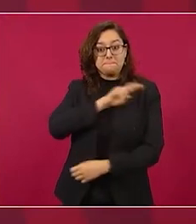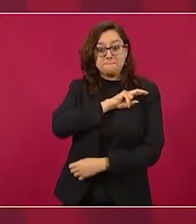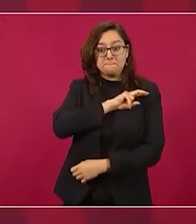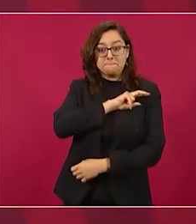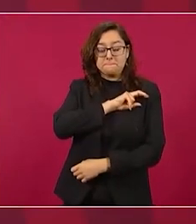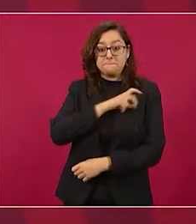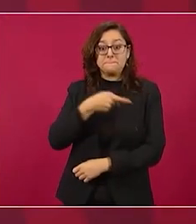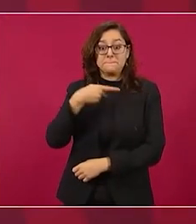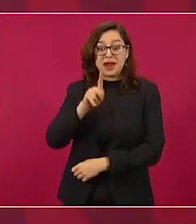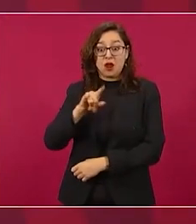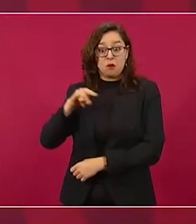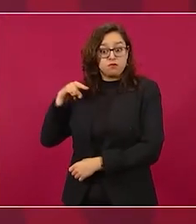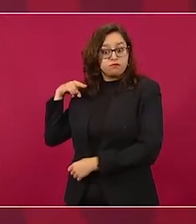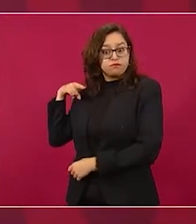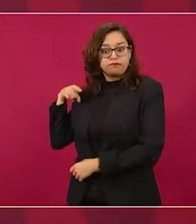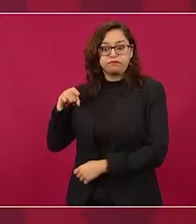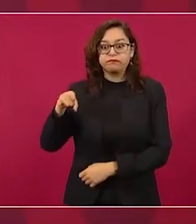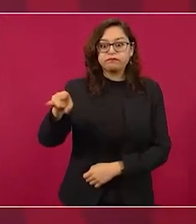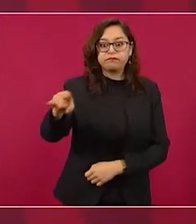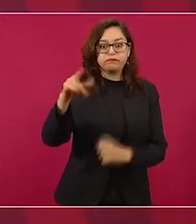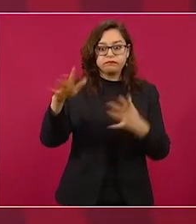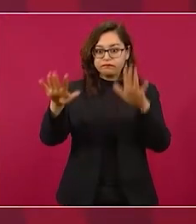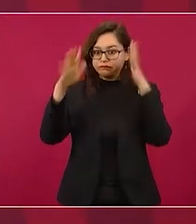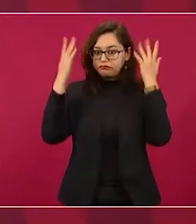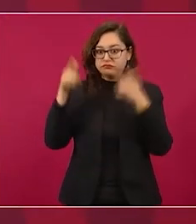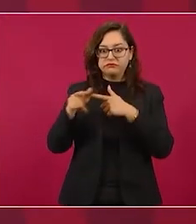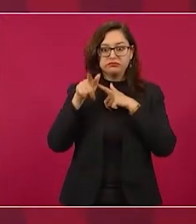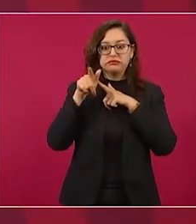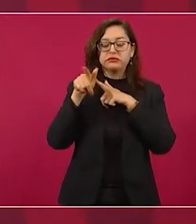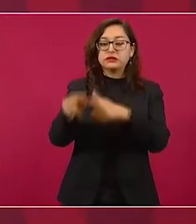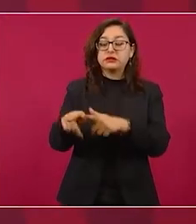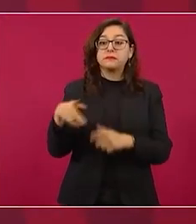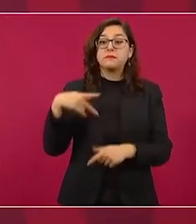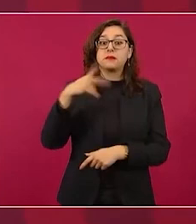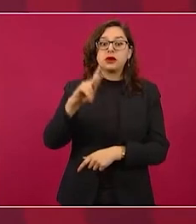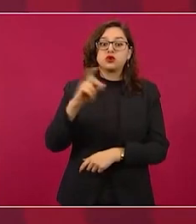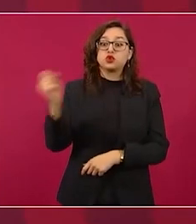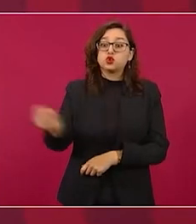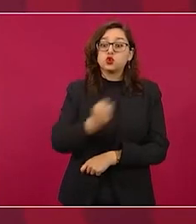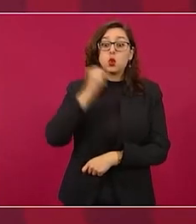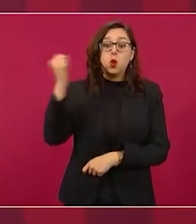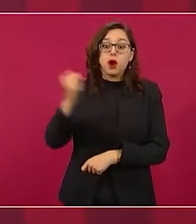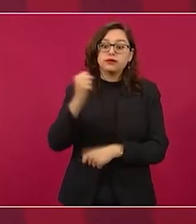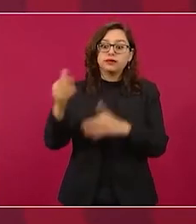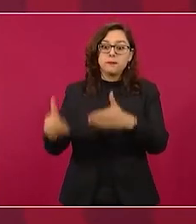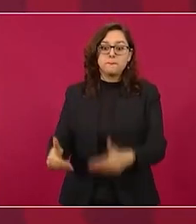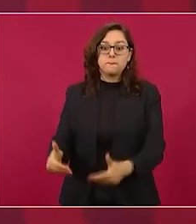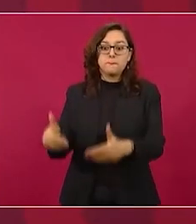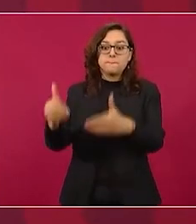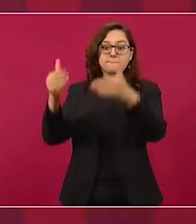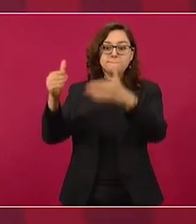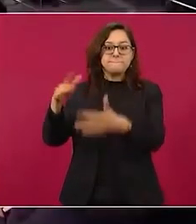sí, en